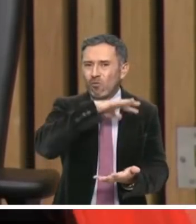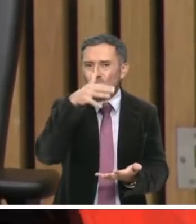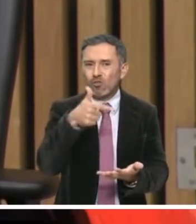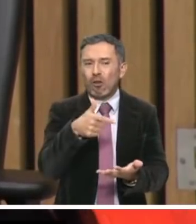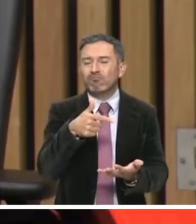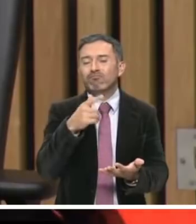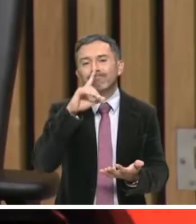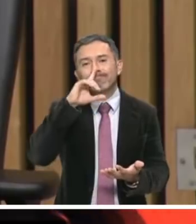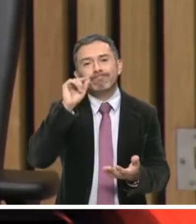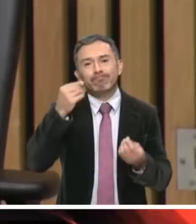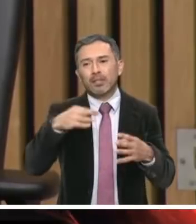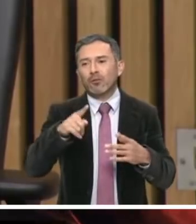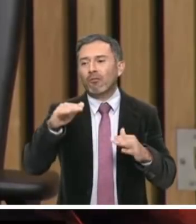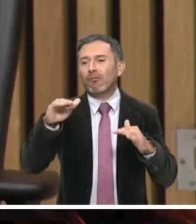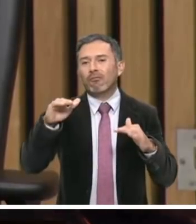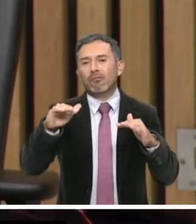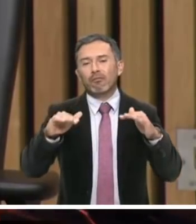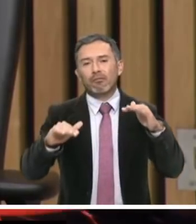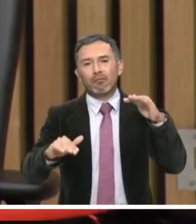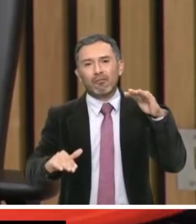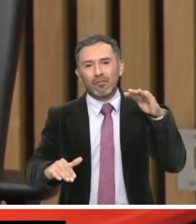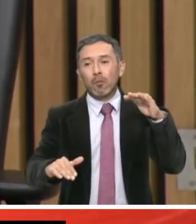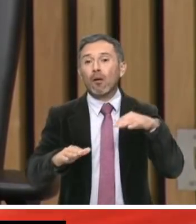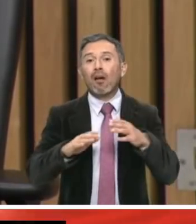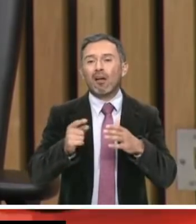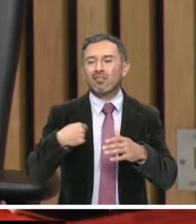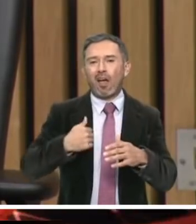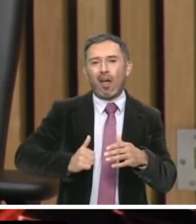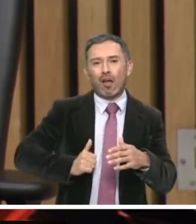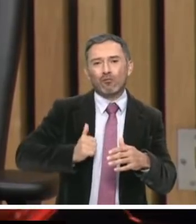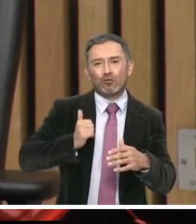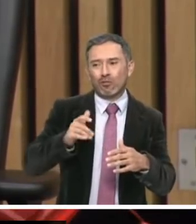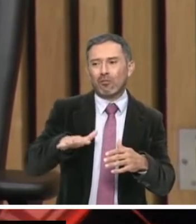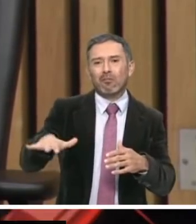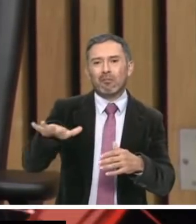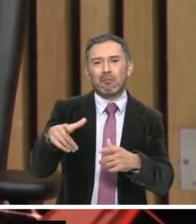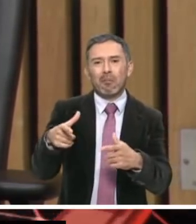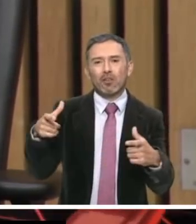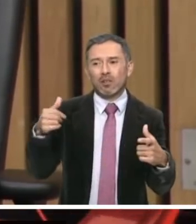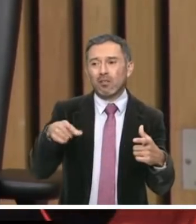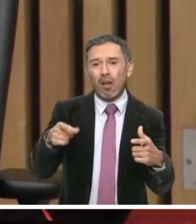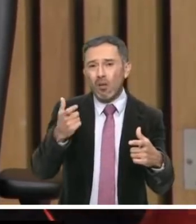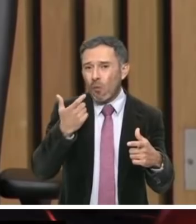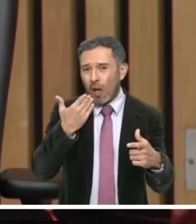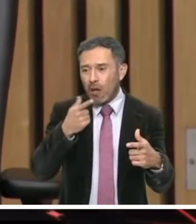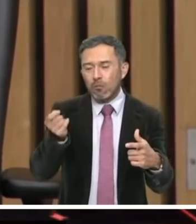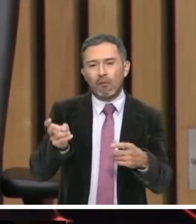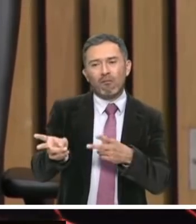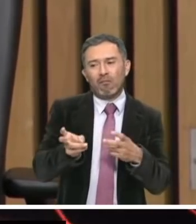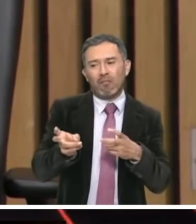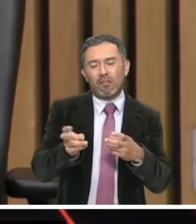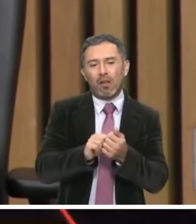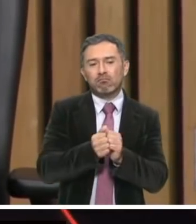realizó a costa de las mayorías, de los que menos tienen. Por eso asumió el